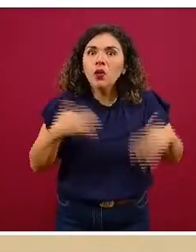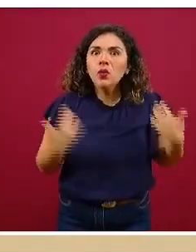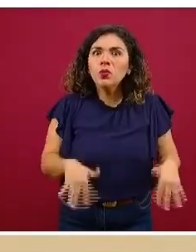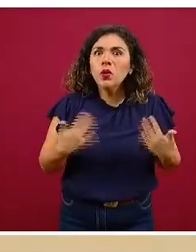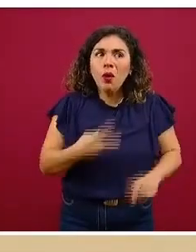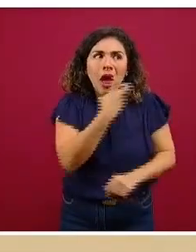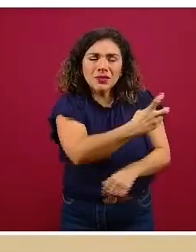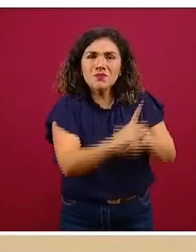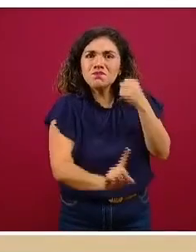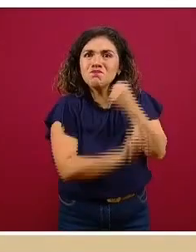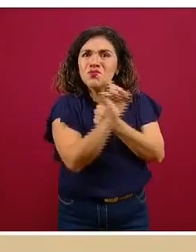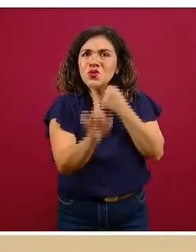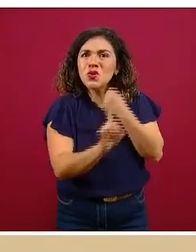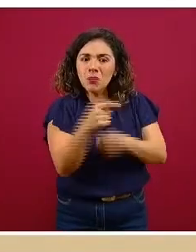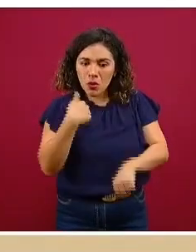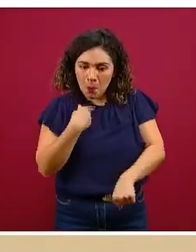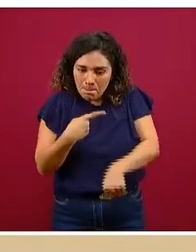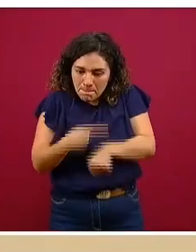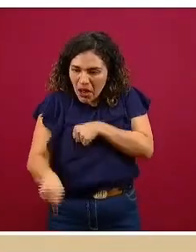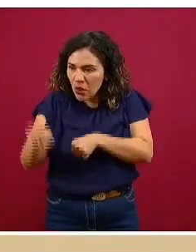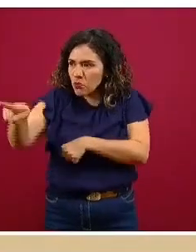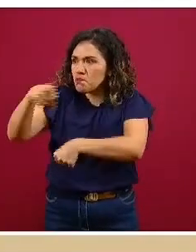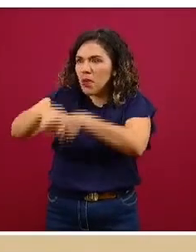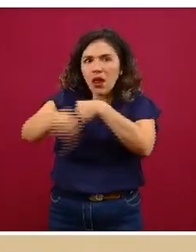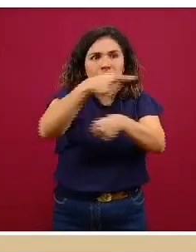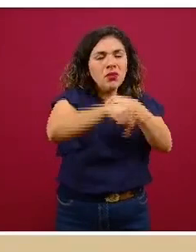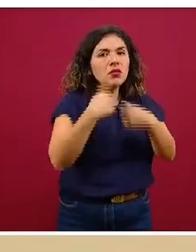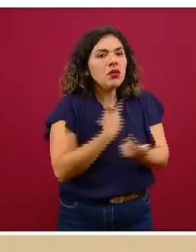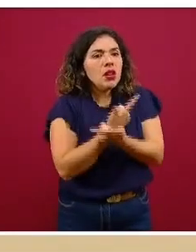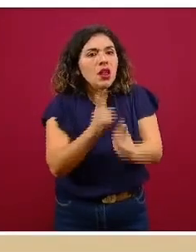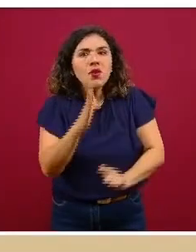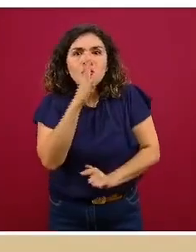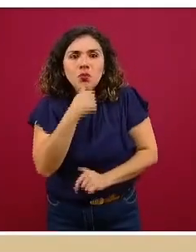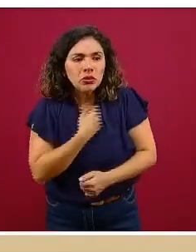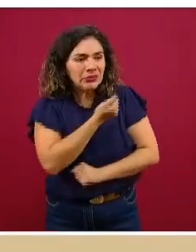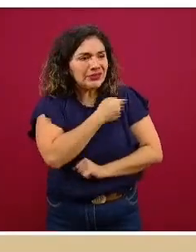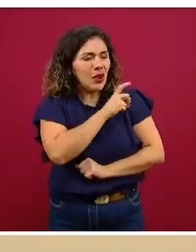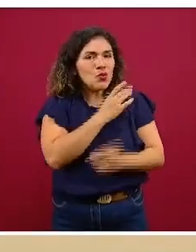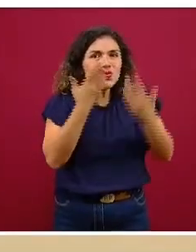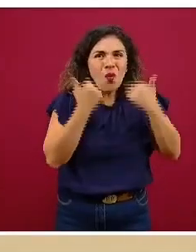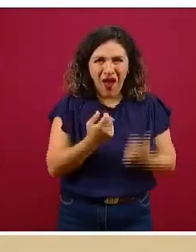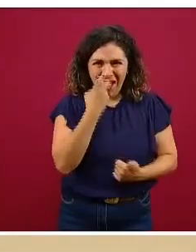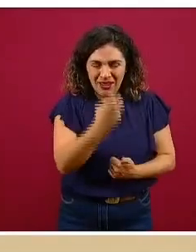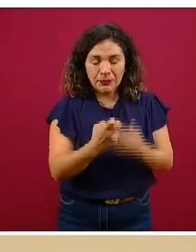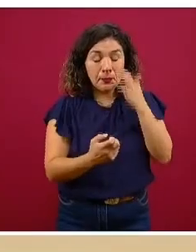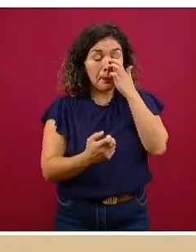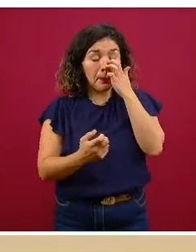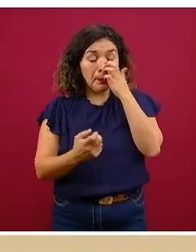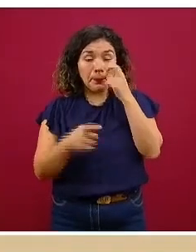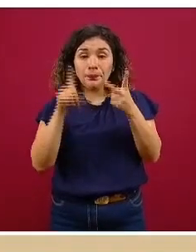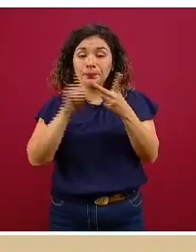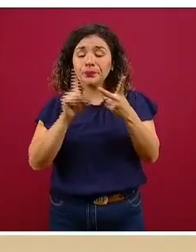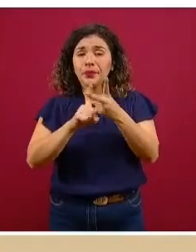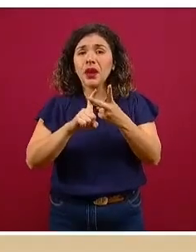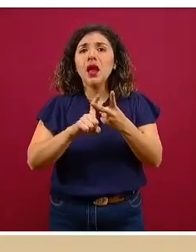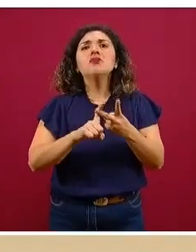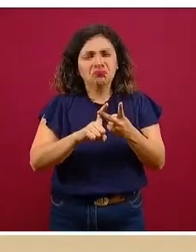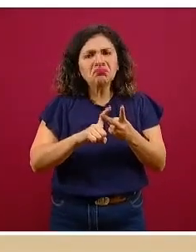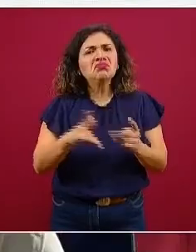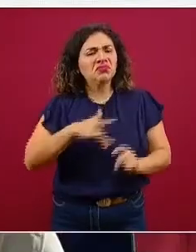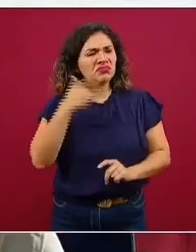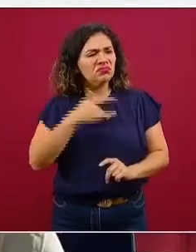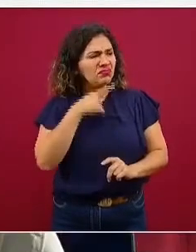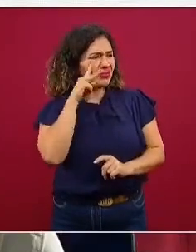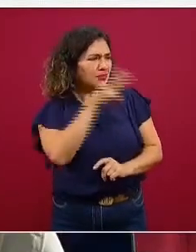nuestras libertades, nuestra salud. Por otro lado, está la adaptación positiva o